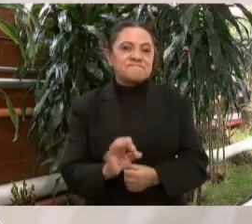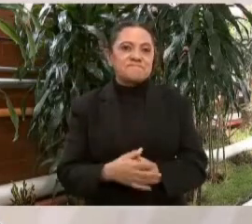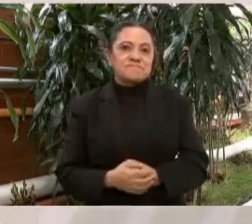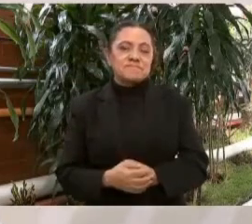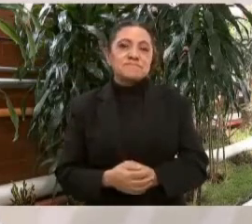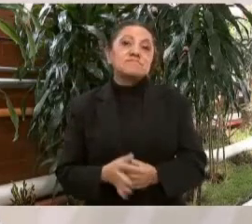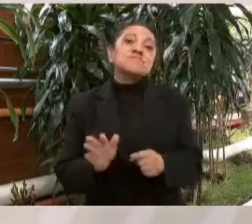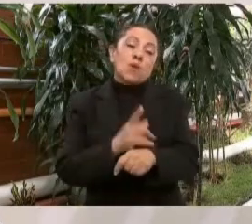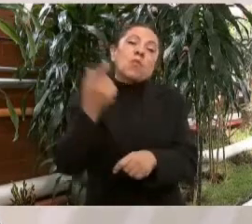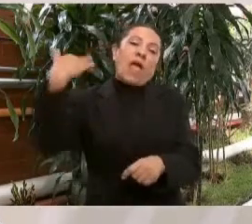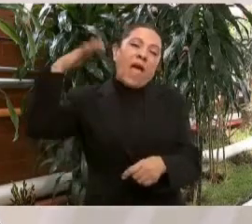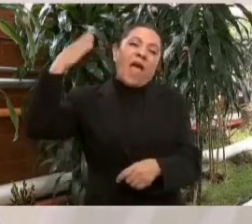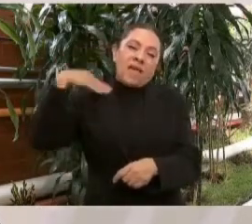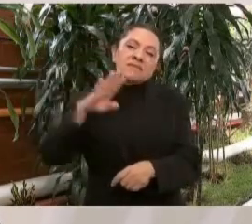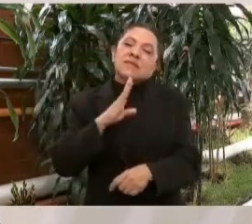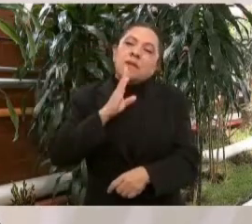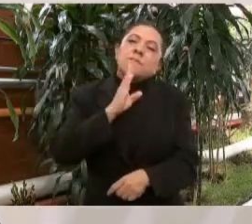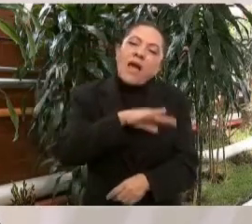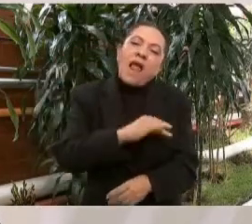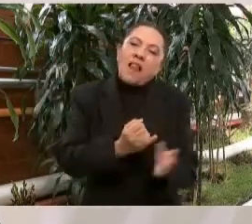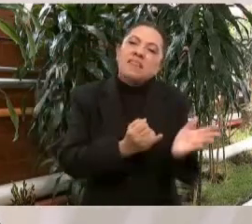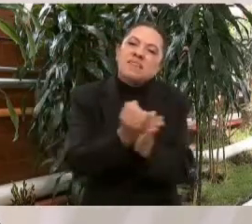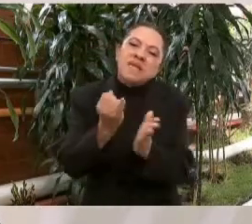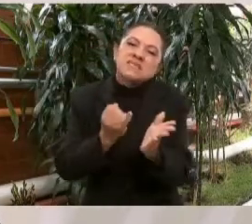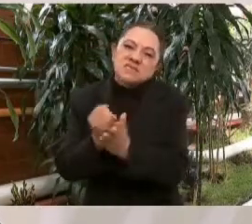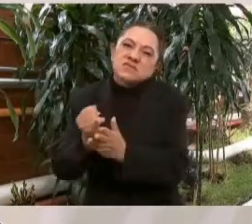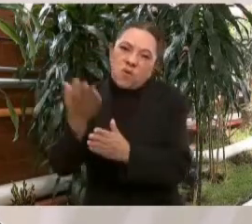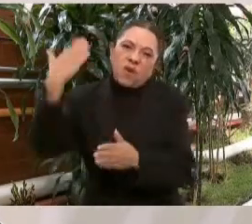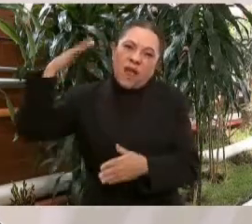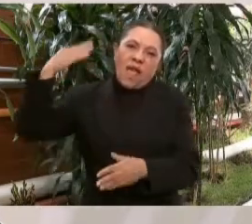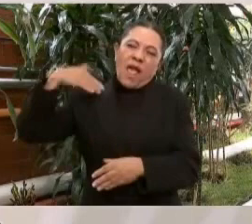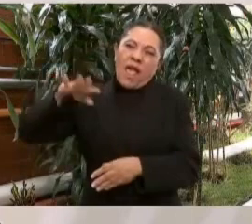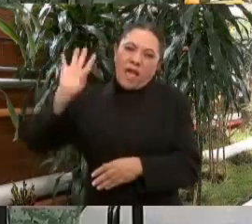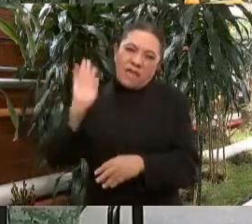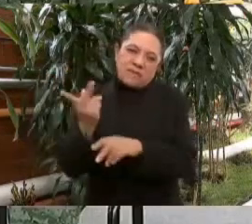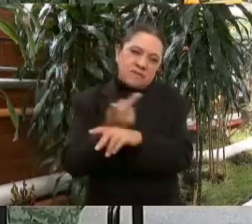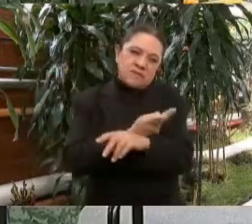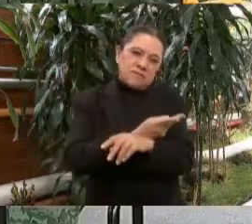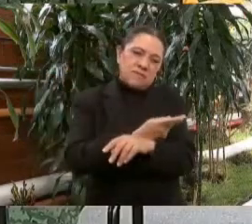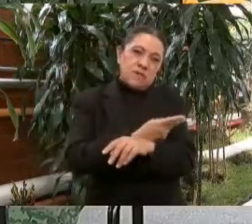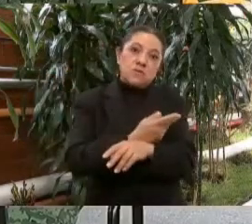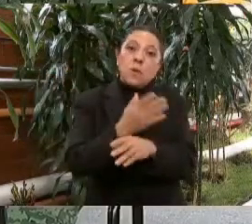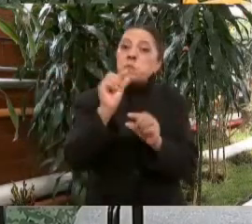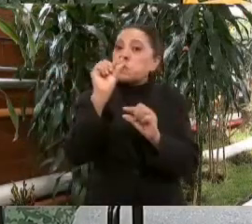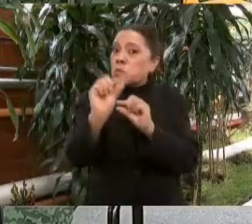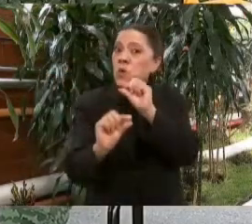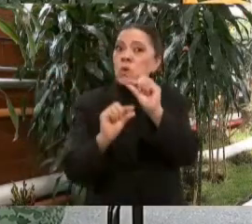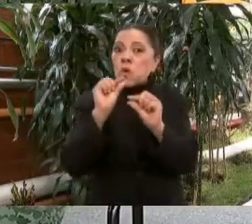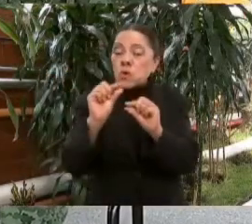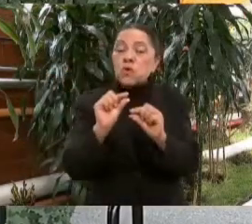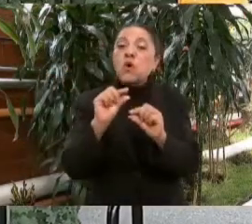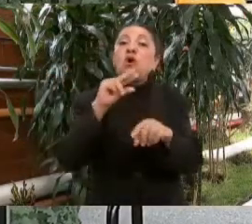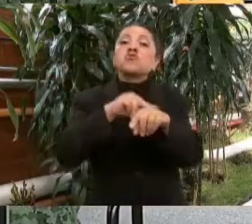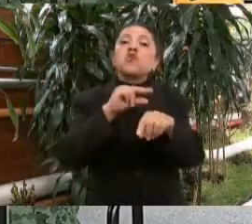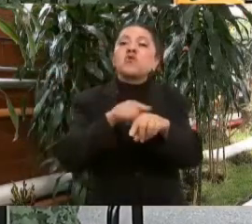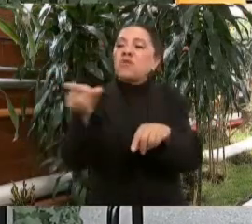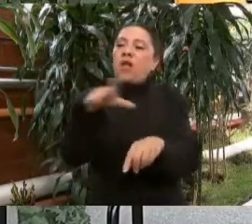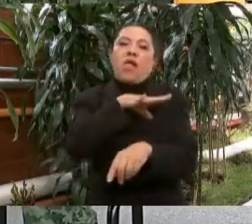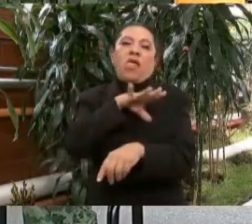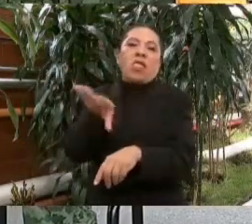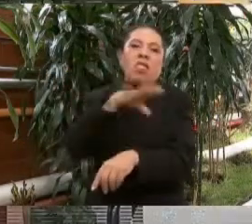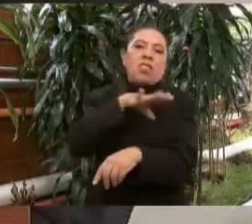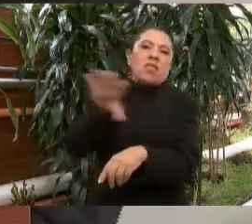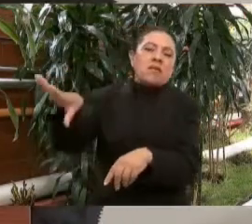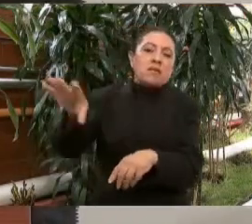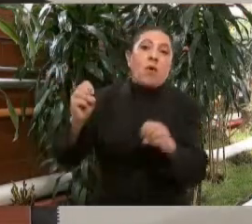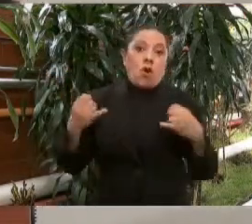malas decisiones que se tomaron en el pasado de rechazar a los jóvenes que